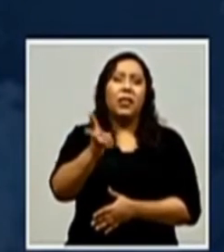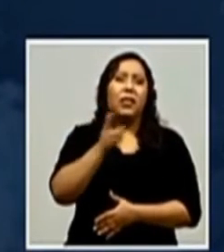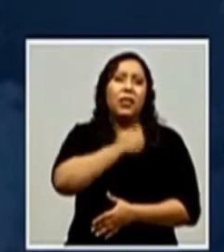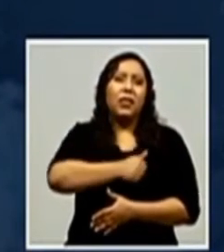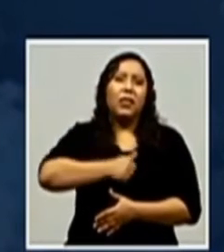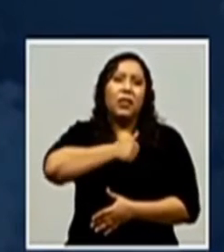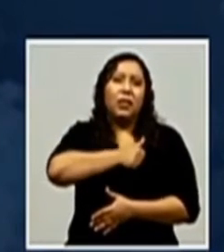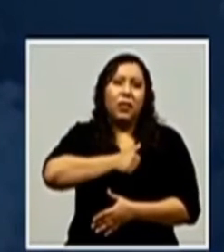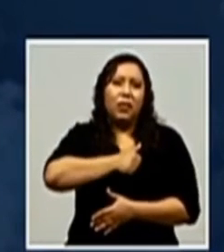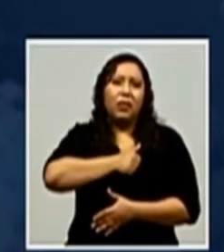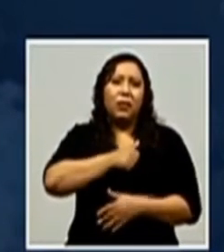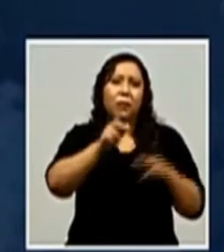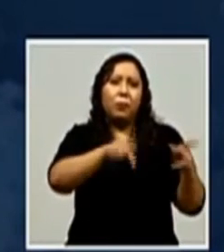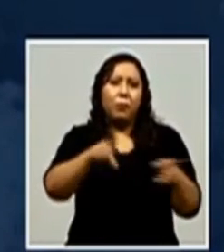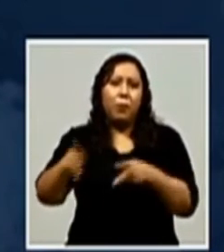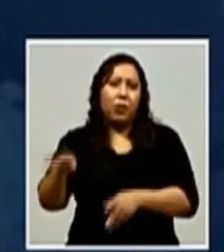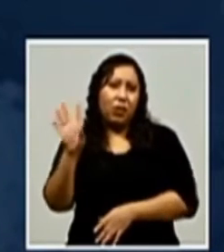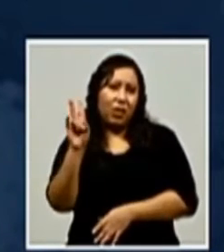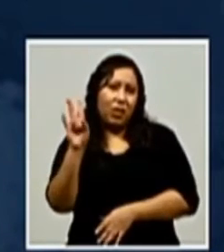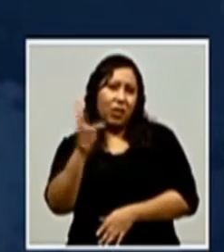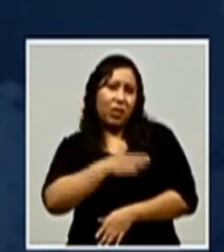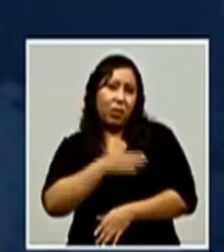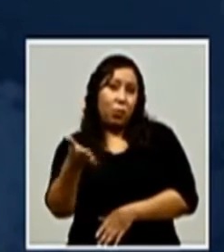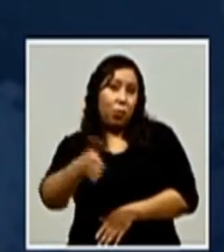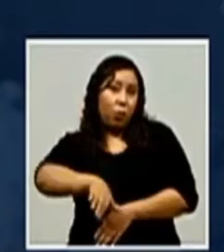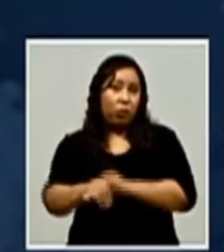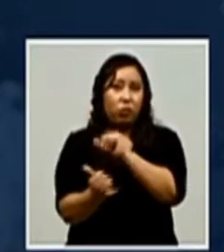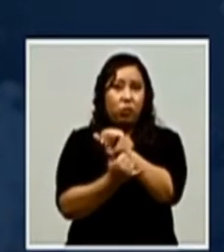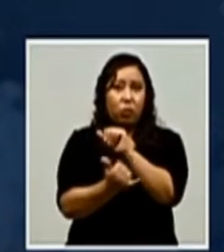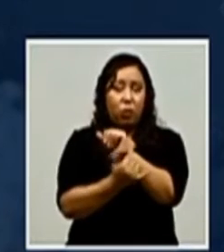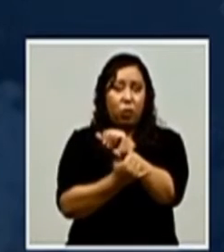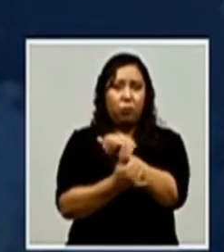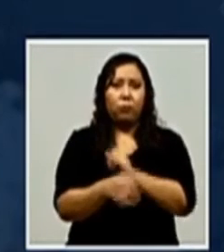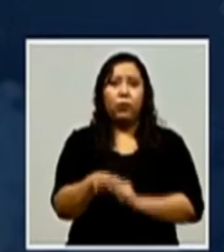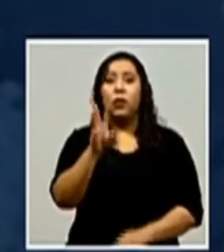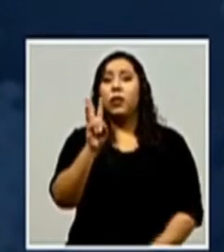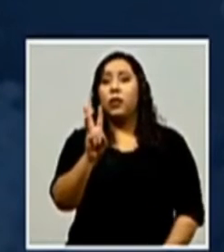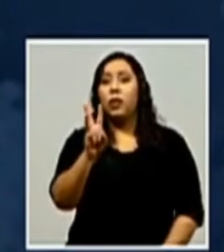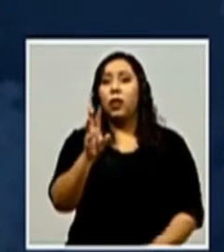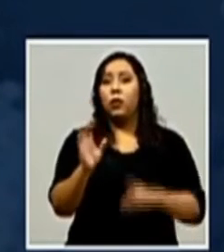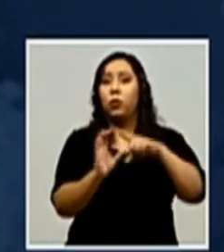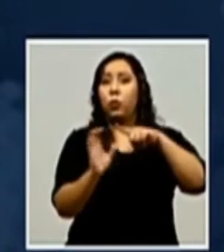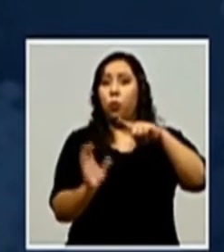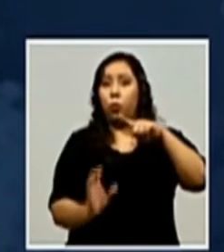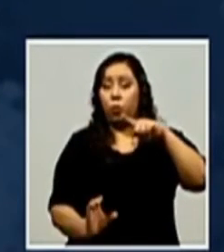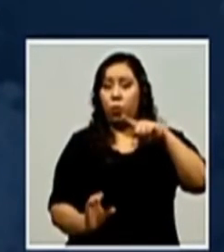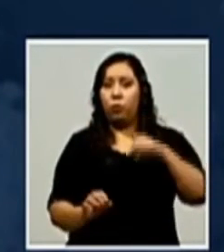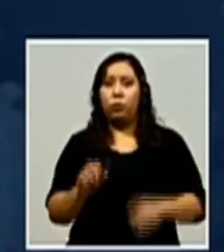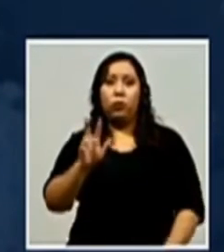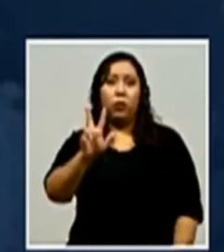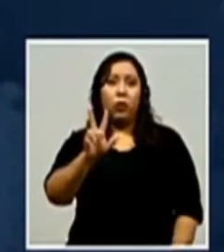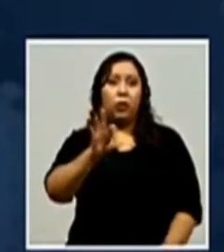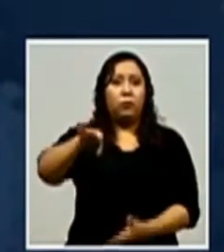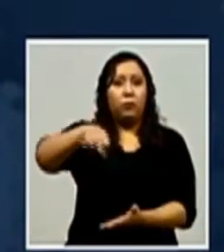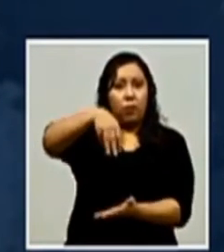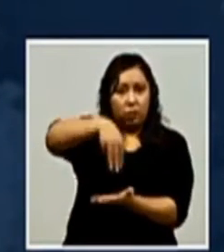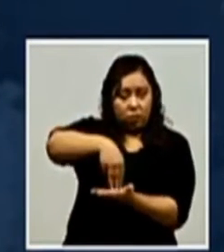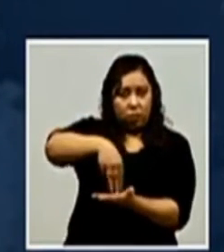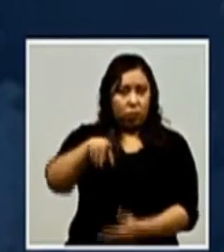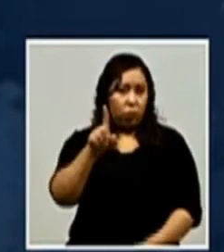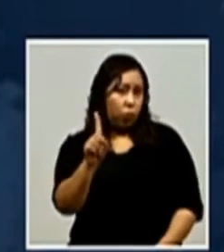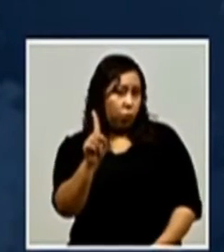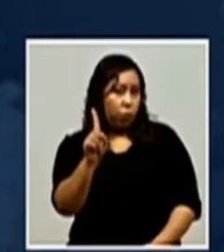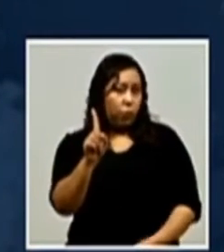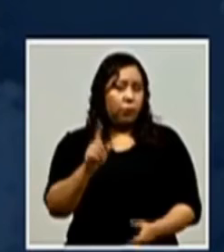17 compatriotas en el departamento de Lloro, 6 personas en el departamento de Cortés, 13 en Francisco Morazán y un